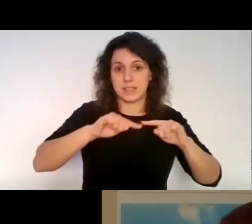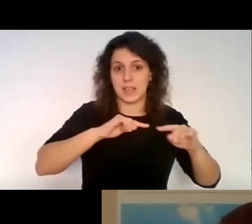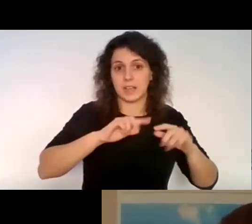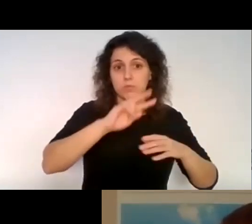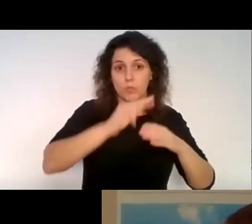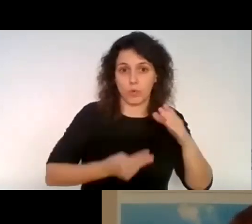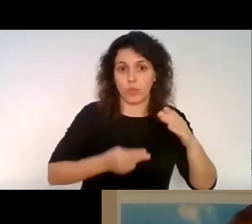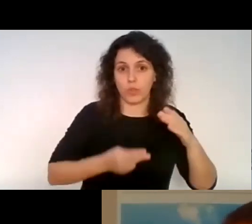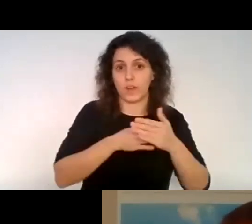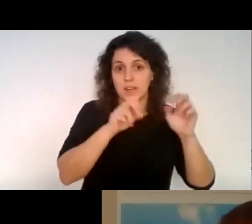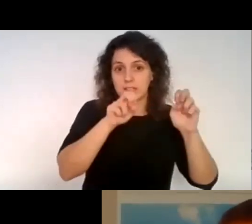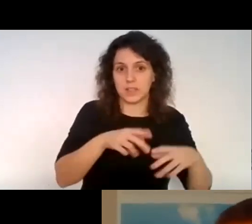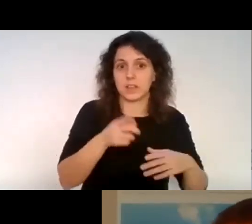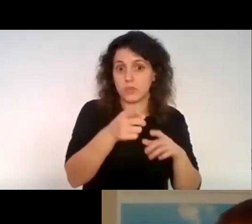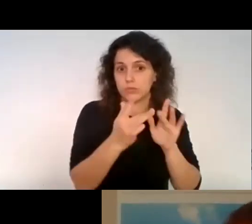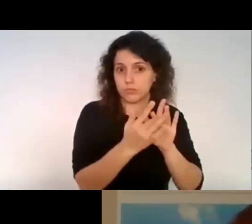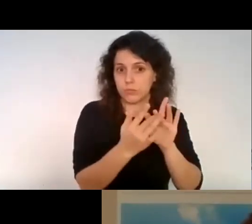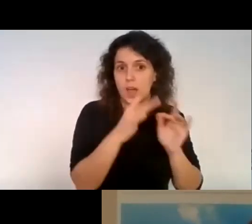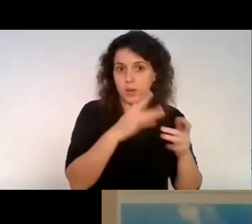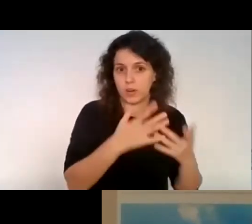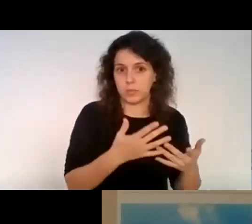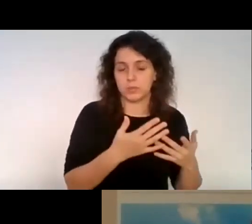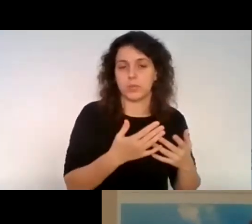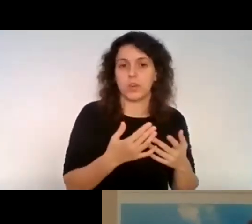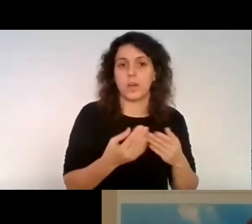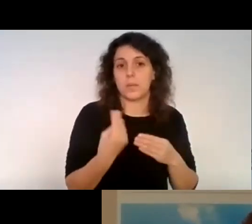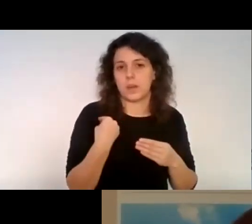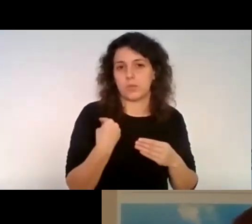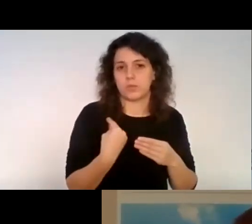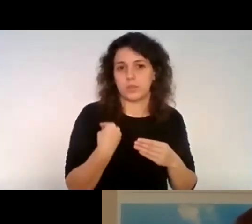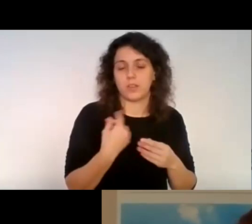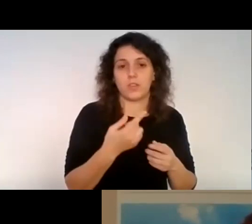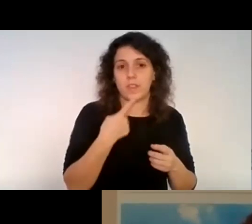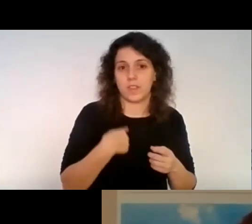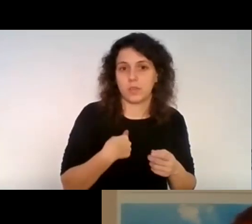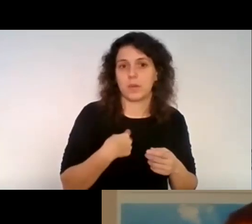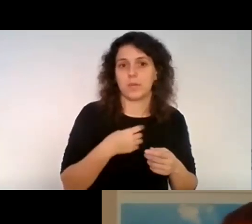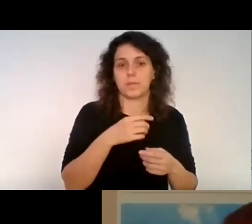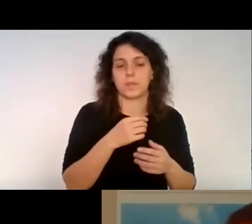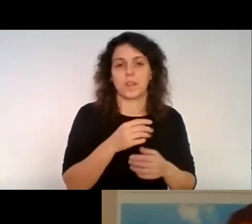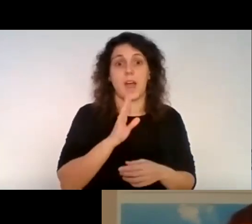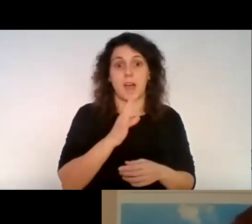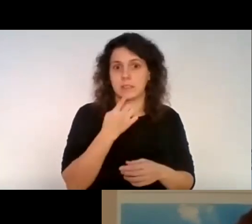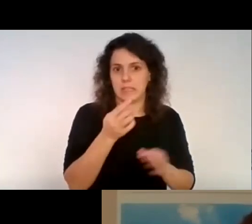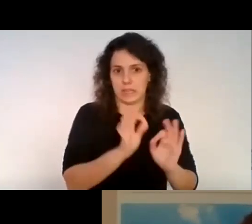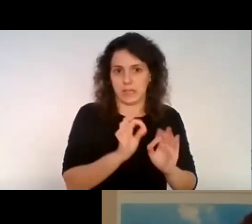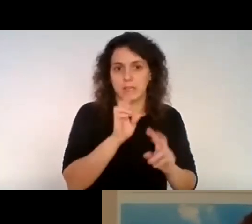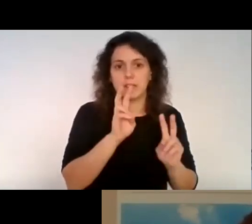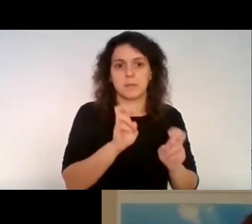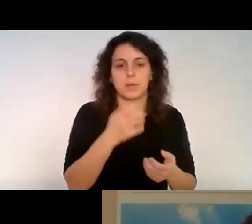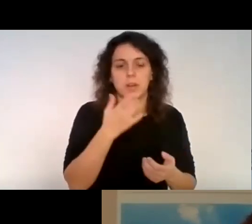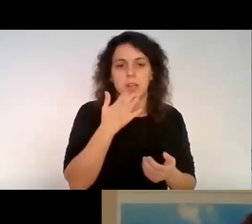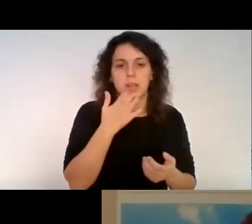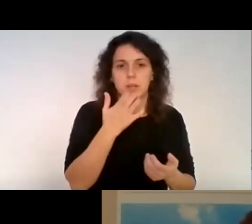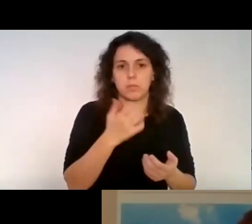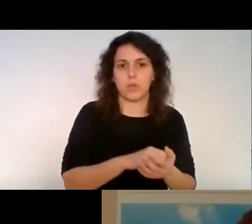Barreras que están conectados, regañándome, porque no mencioné que sí, tenemos, además de, bueno, de Leo que lo mencioné